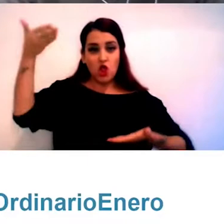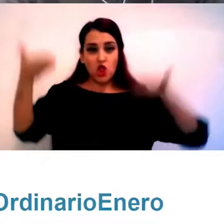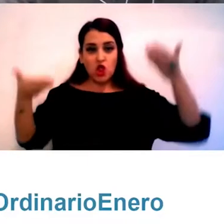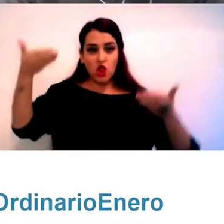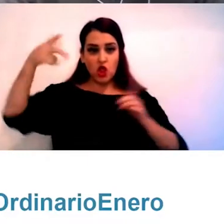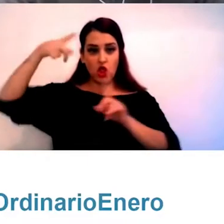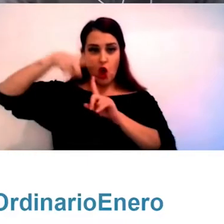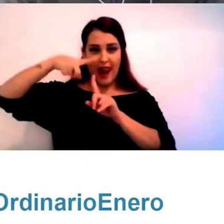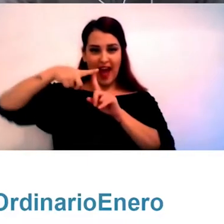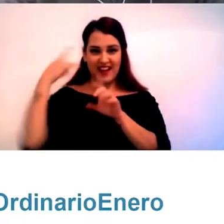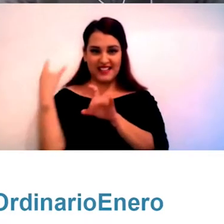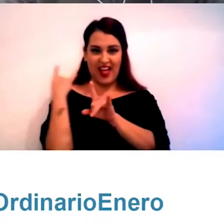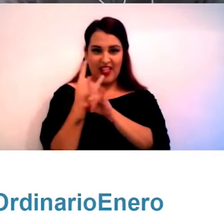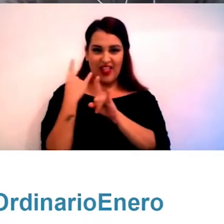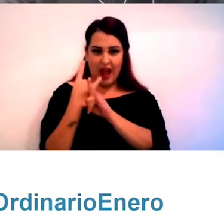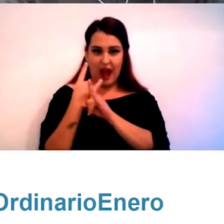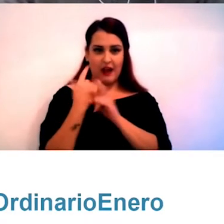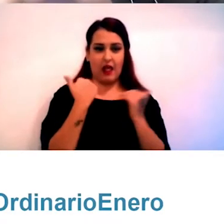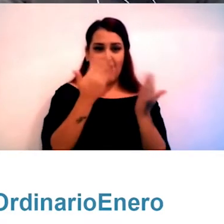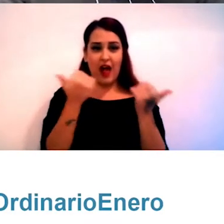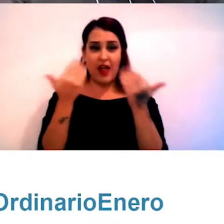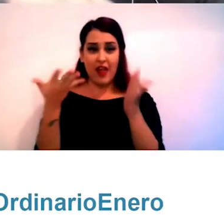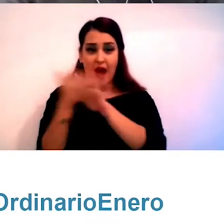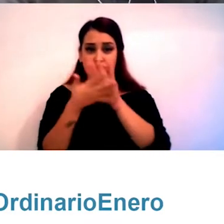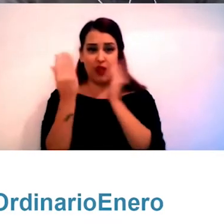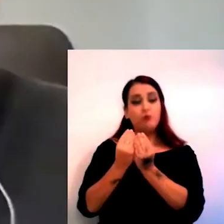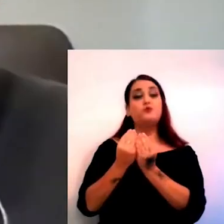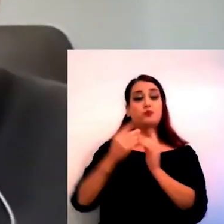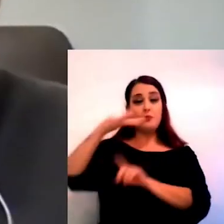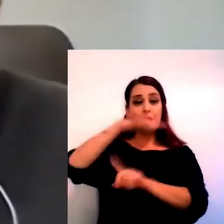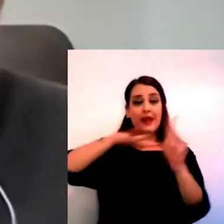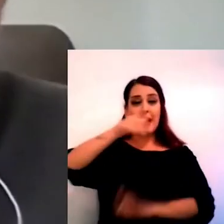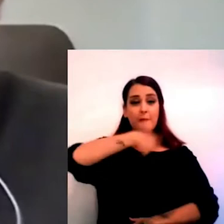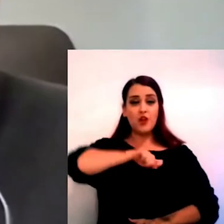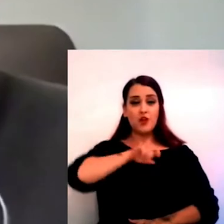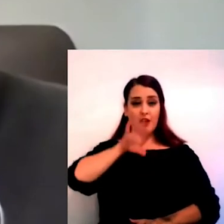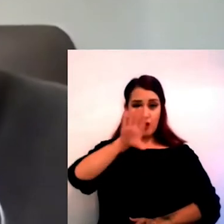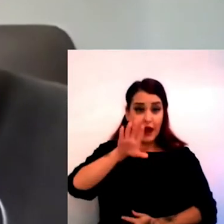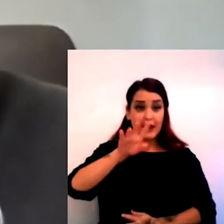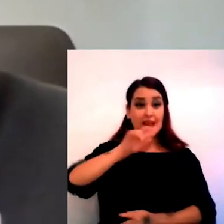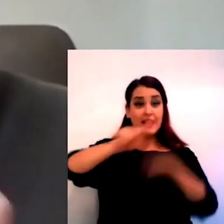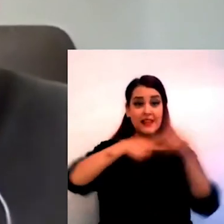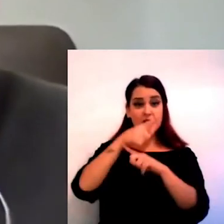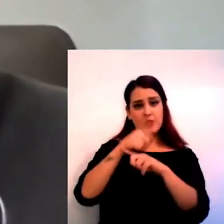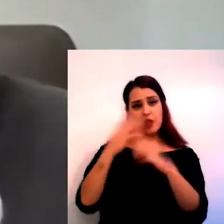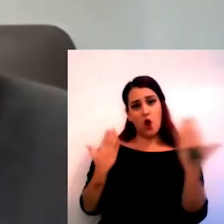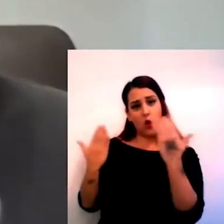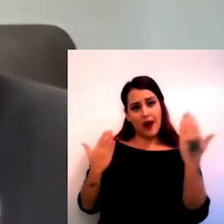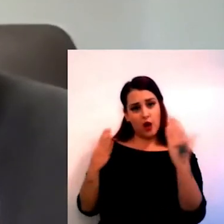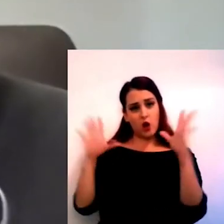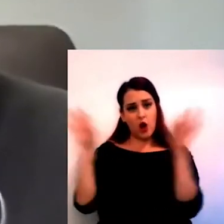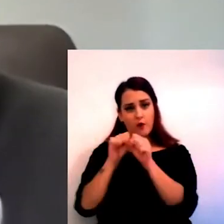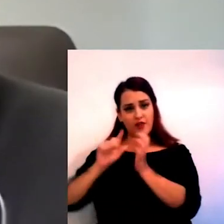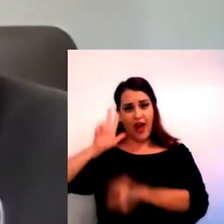Eduardo Dolón, ha señalado durante la sesión que ni la provincia de Alicante ni el conjunto de España se pueden permitir un ministro